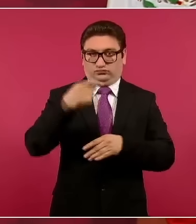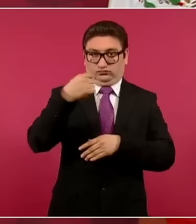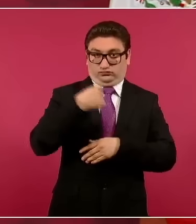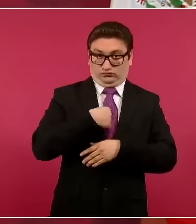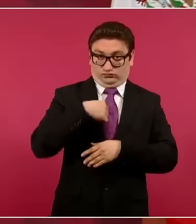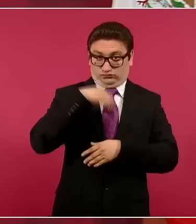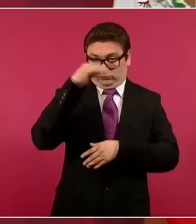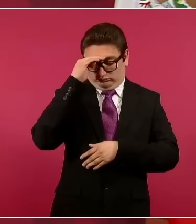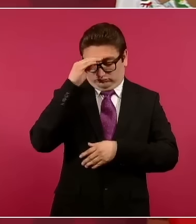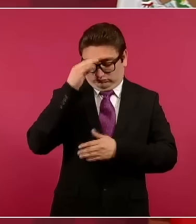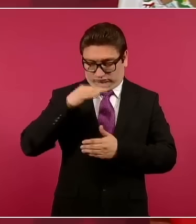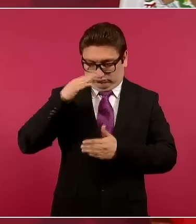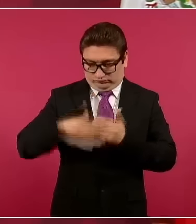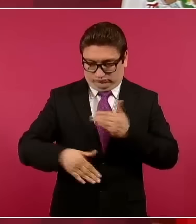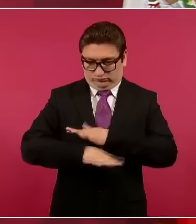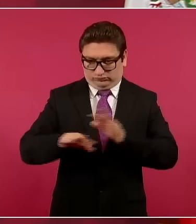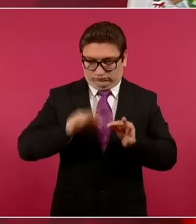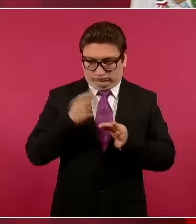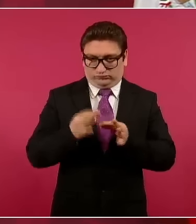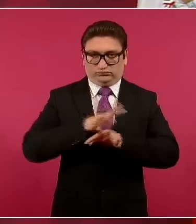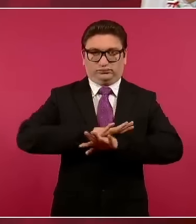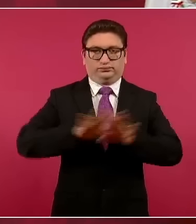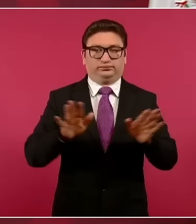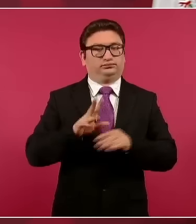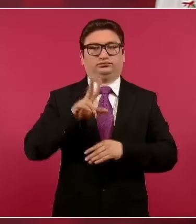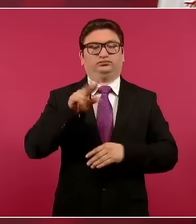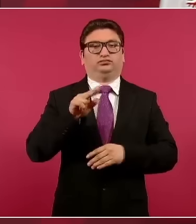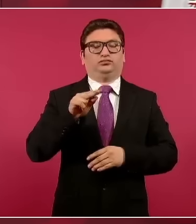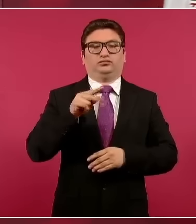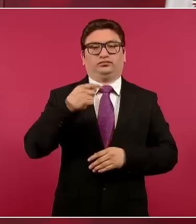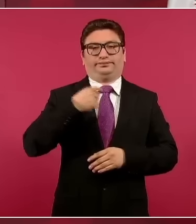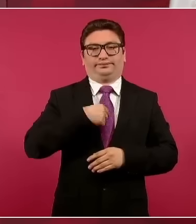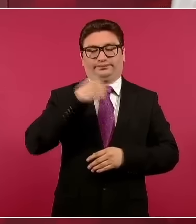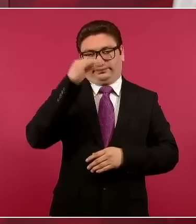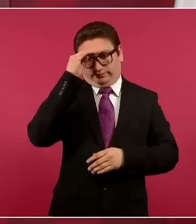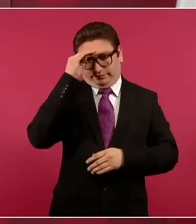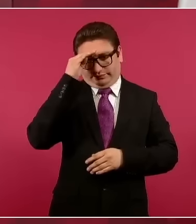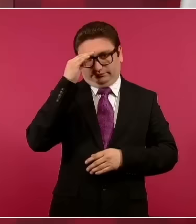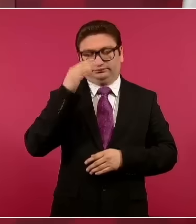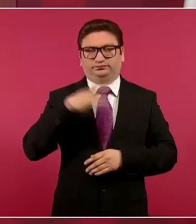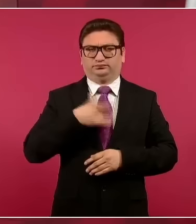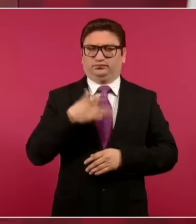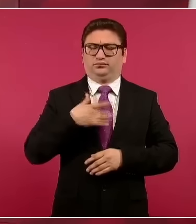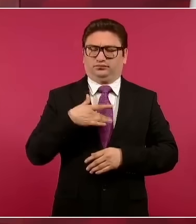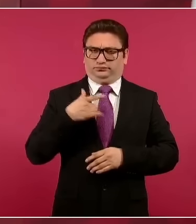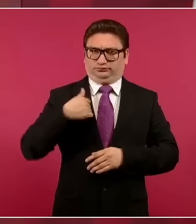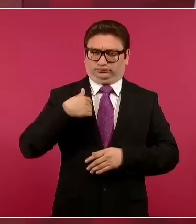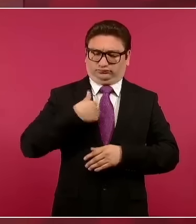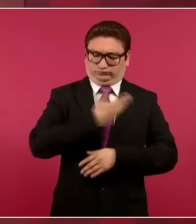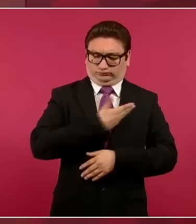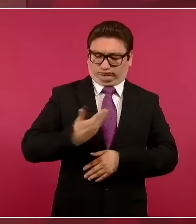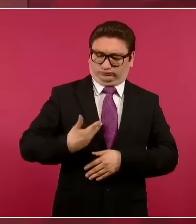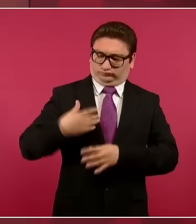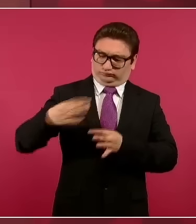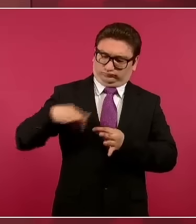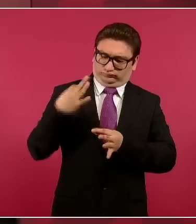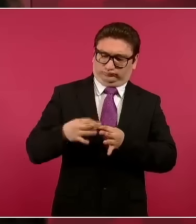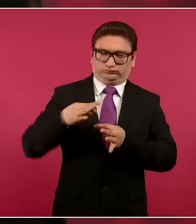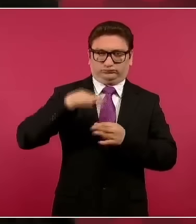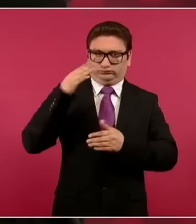que estoy seguro que vamos a terminar muy bien, sino